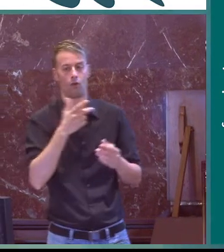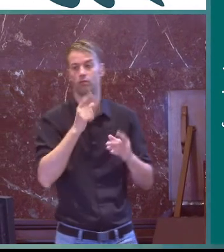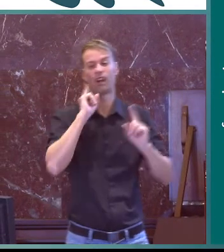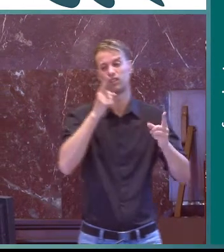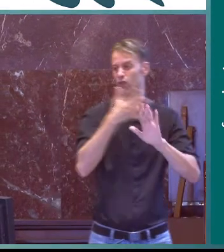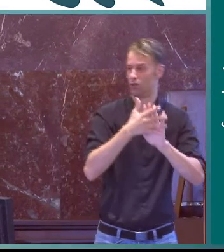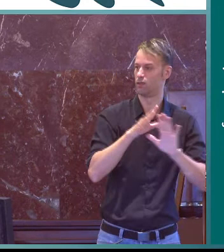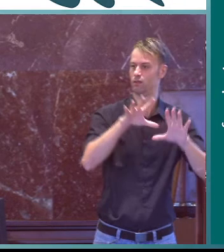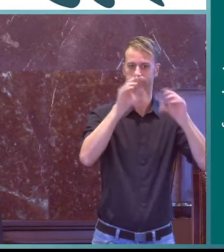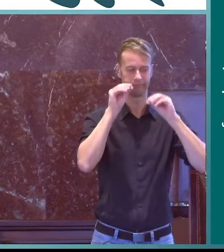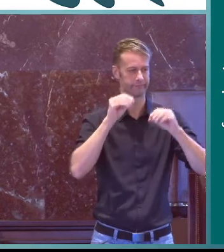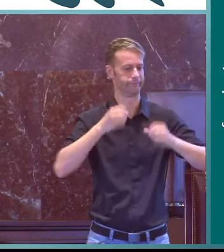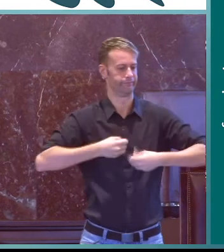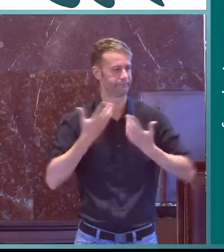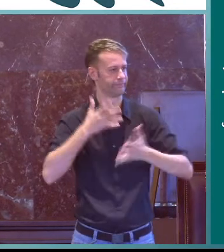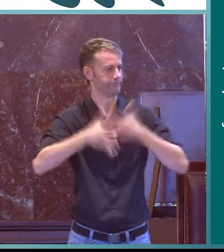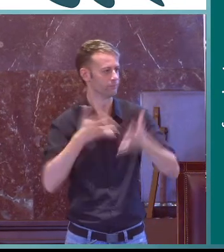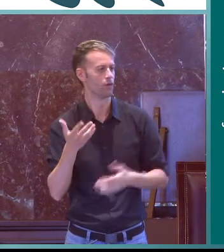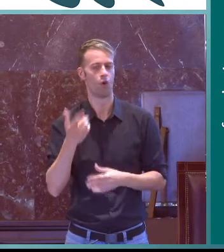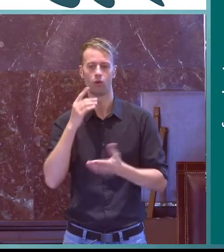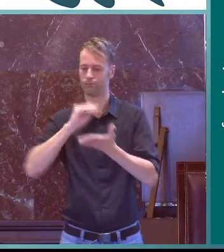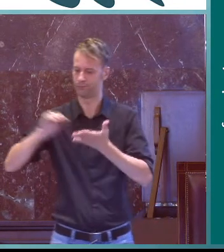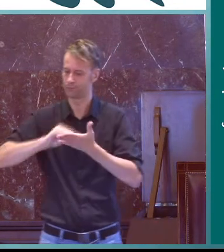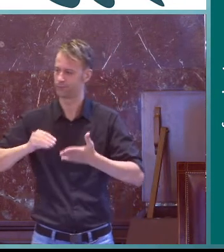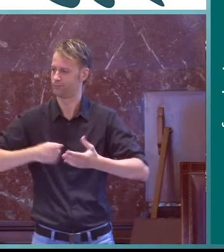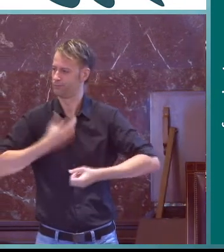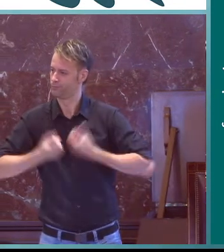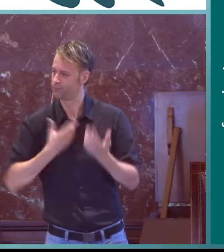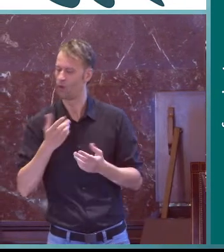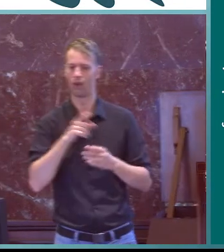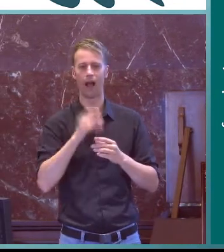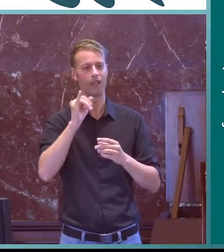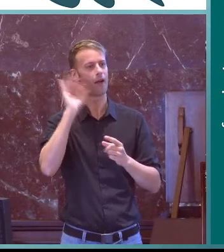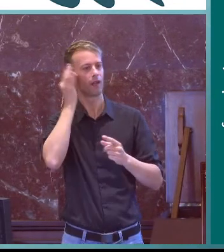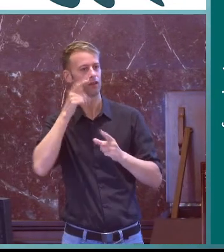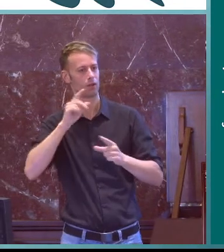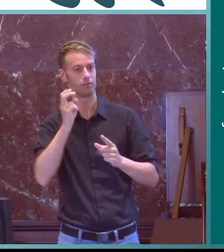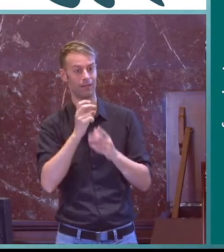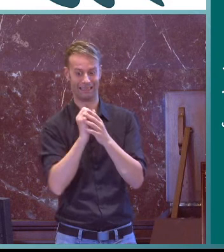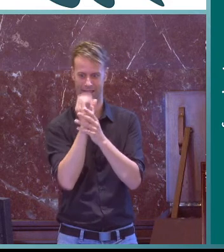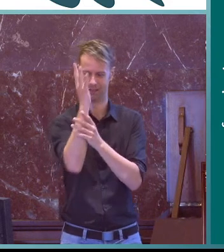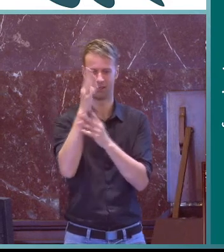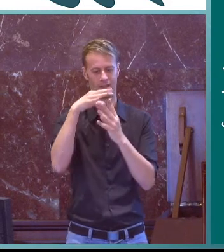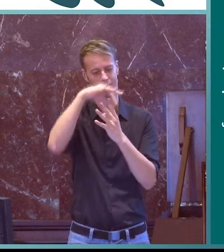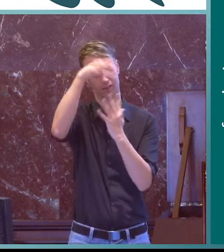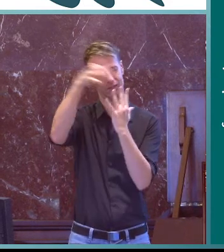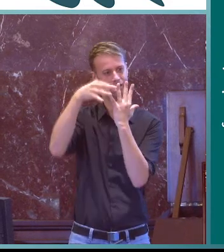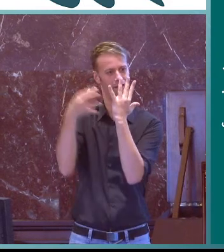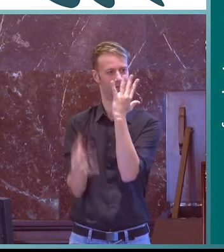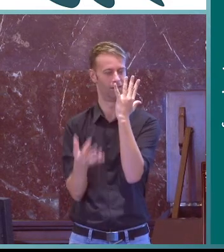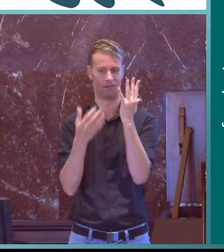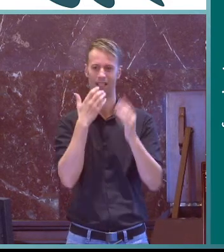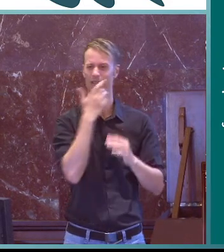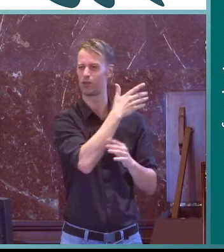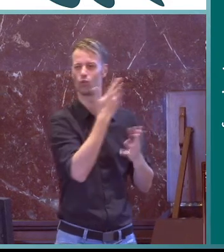comprensión auditiva en el caso de las lenguas de signos de comprensión signada y de expresión